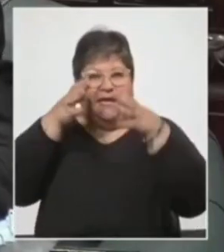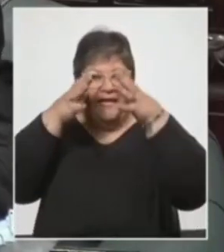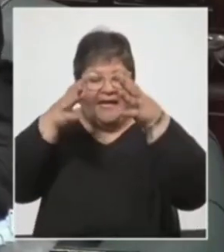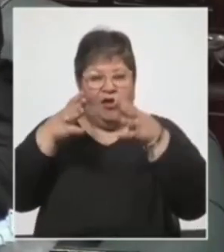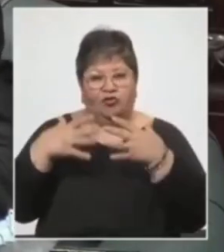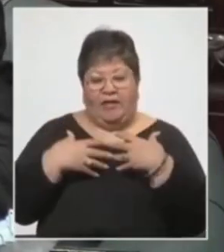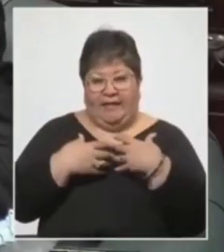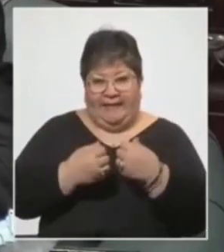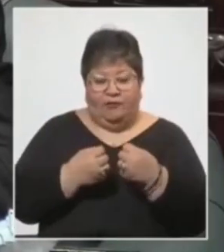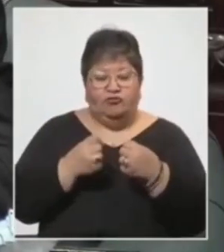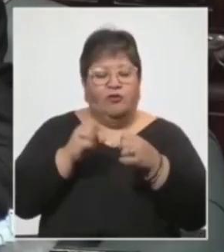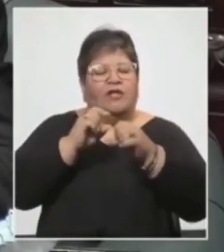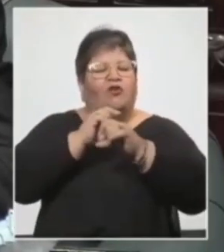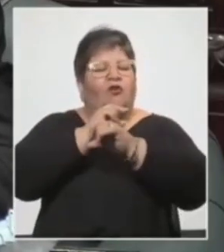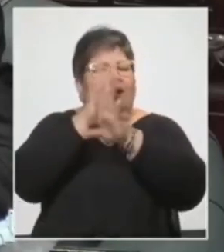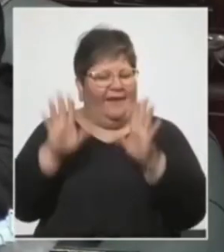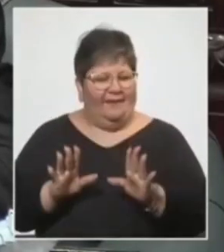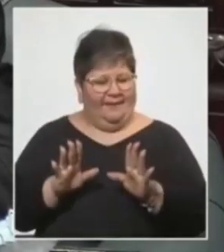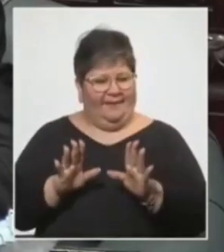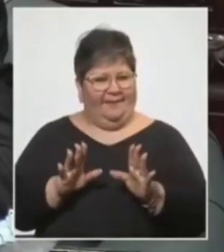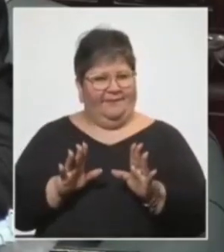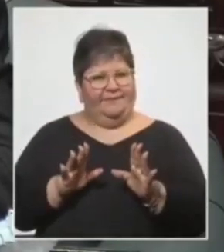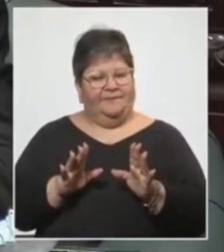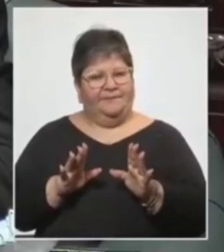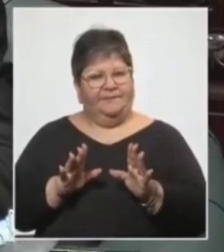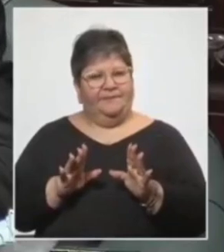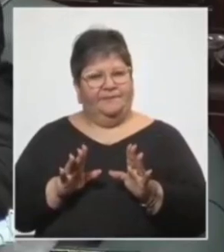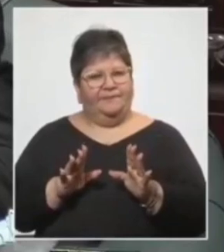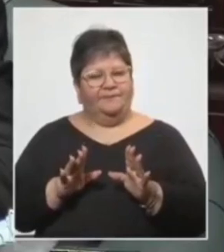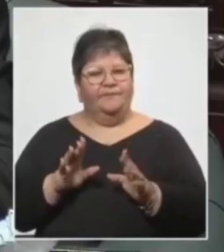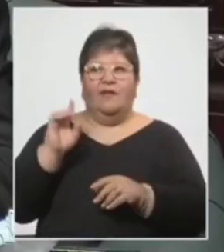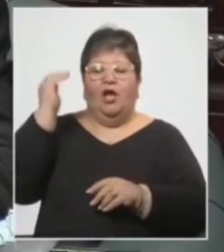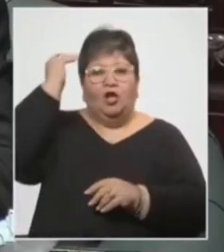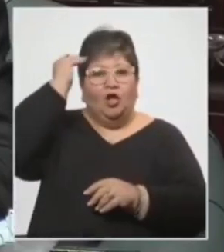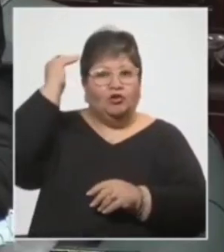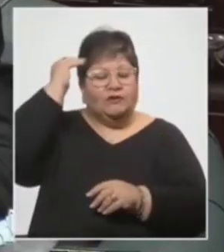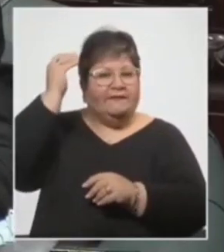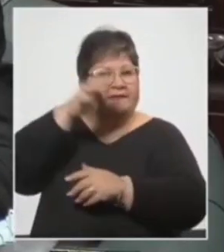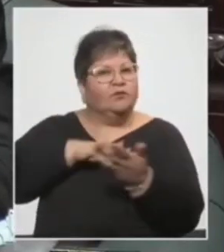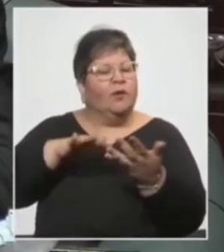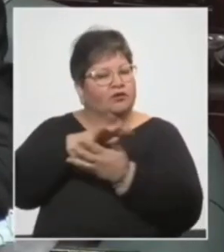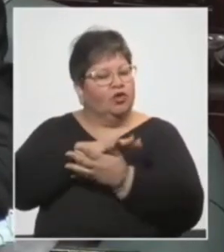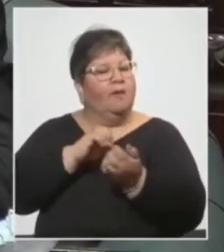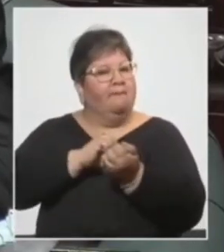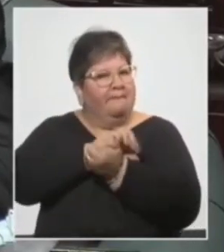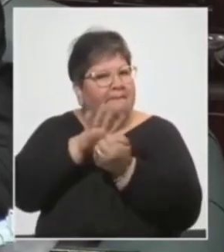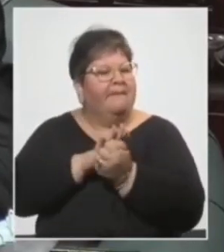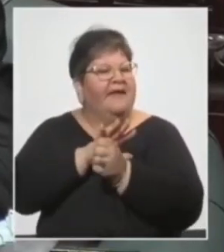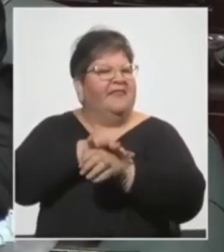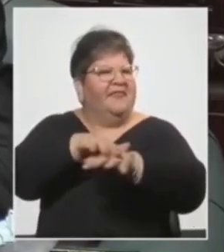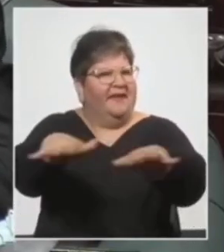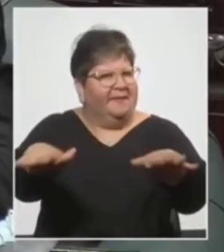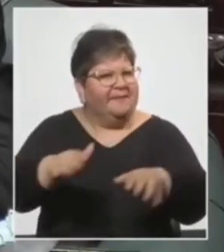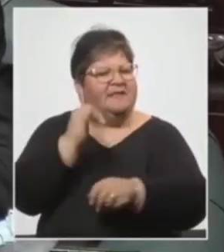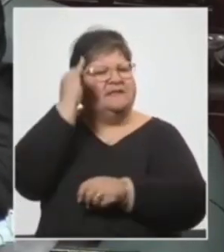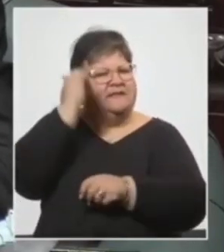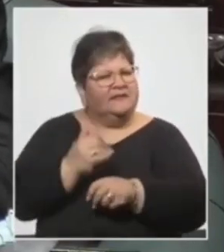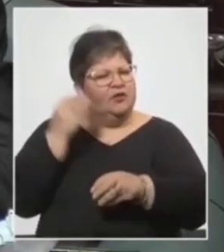que también eso lo quiero dejar en claro. Somos conscientes de la situación de pandemia, nos preocupa enormemente,